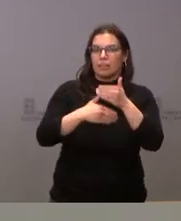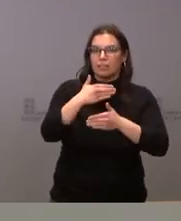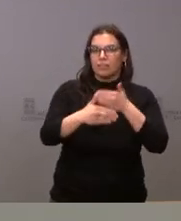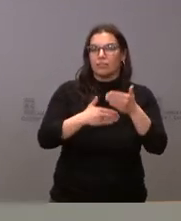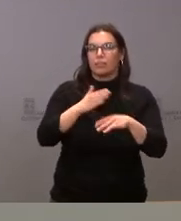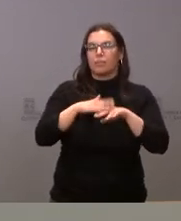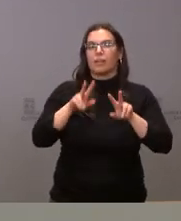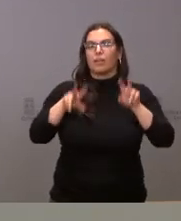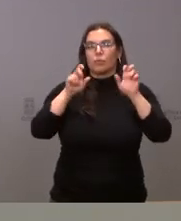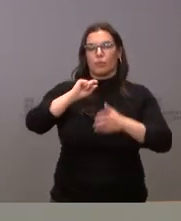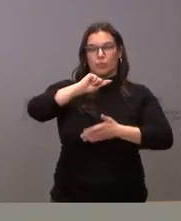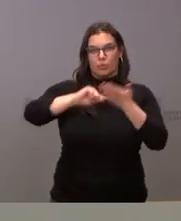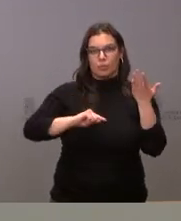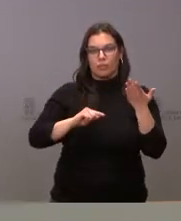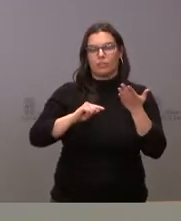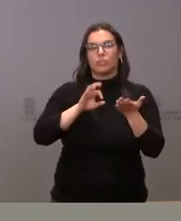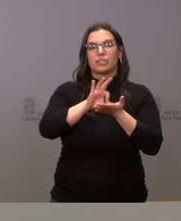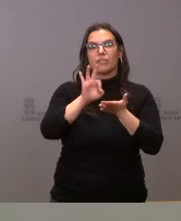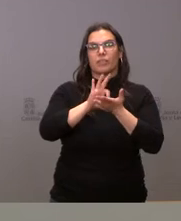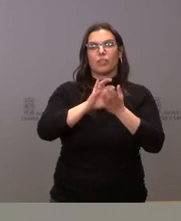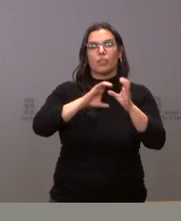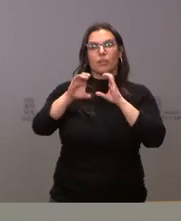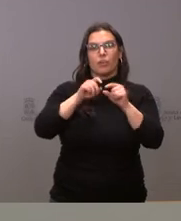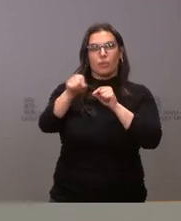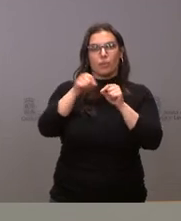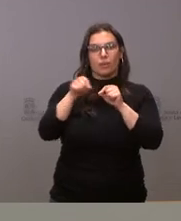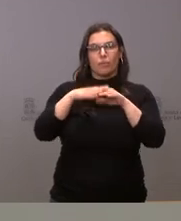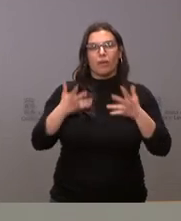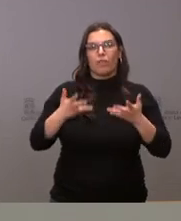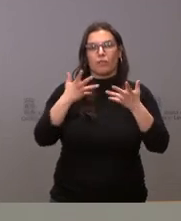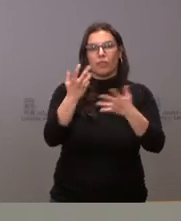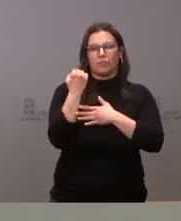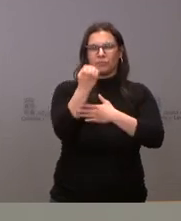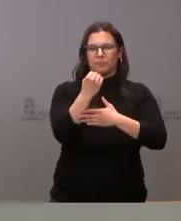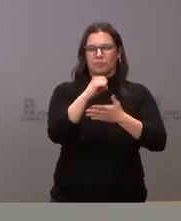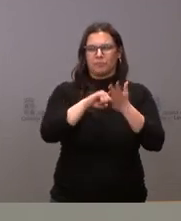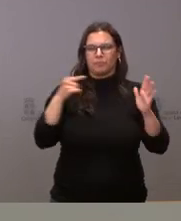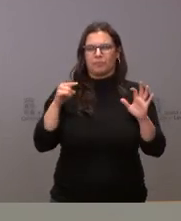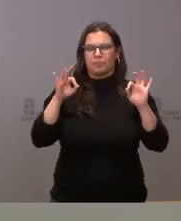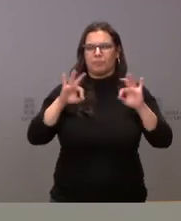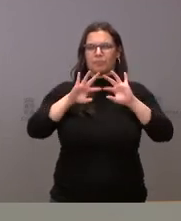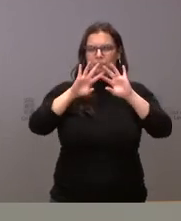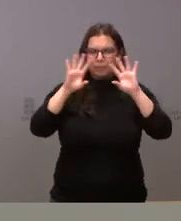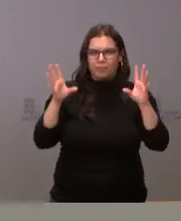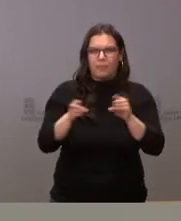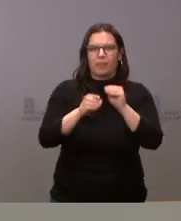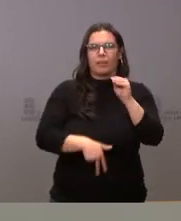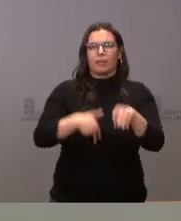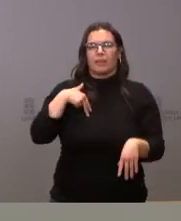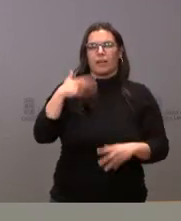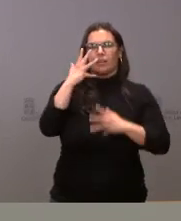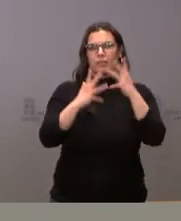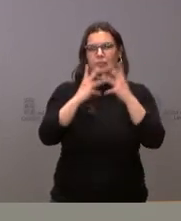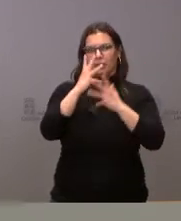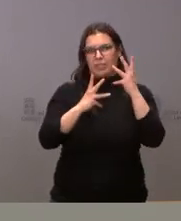el nuevo contrato de servicios de telecomunicaciones que van a dar soporte tecnológico al conjunto de la Administración de la Comunidad Autónoma. Estamos